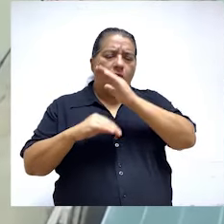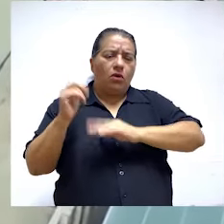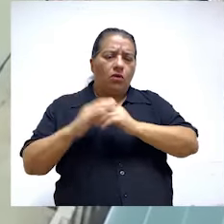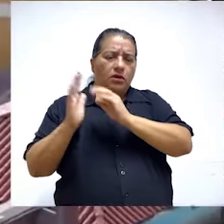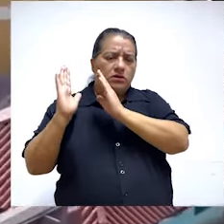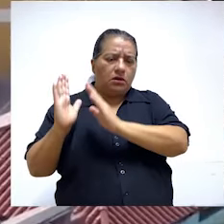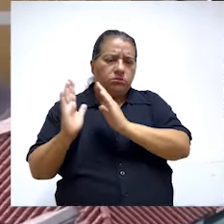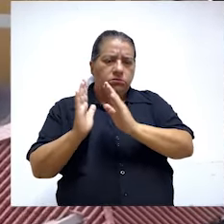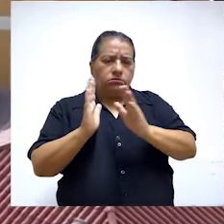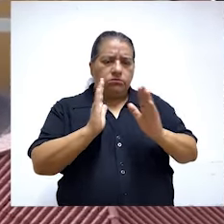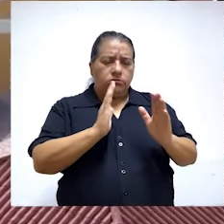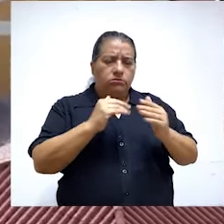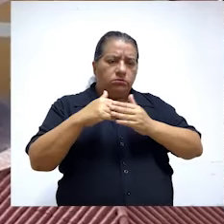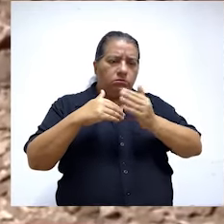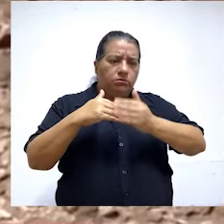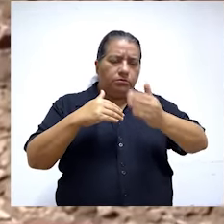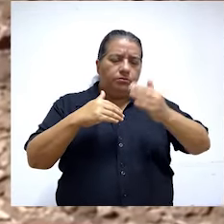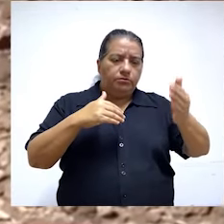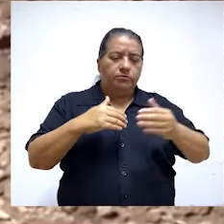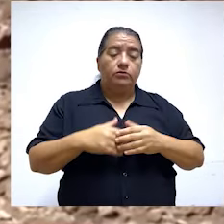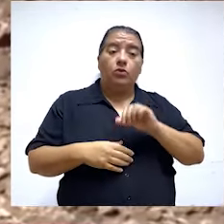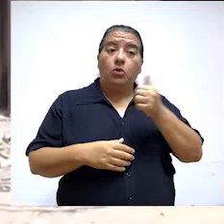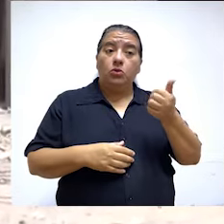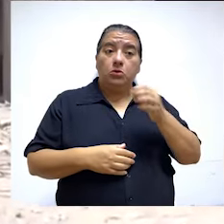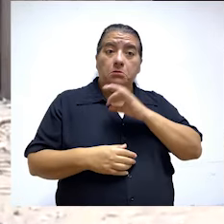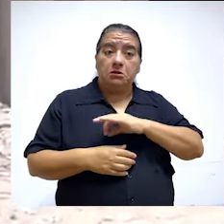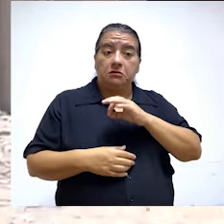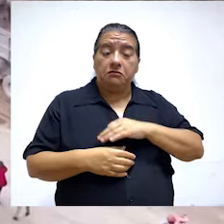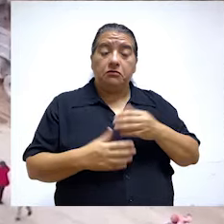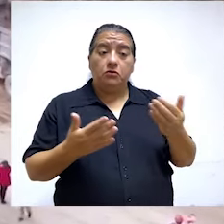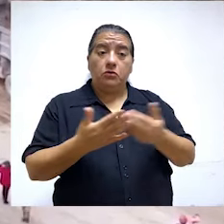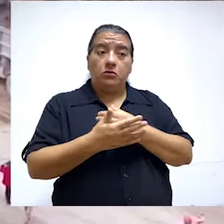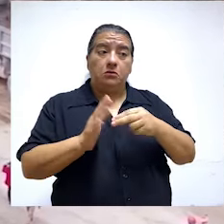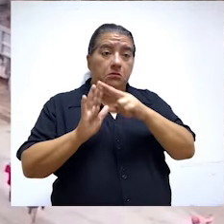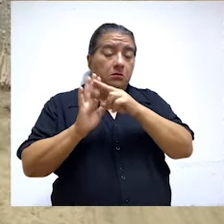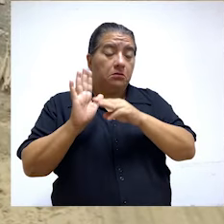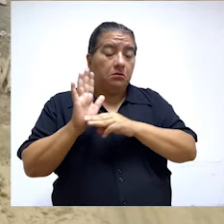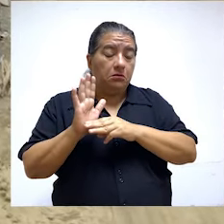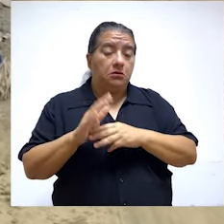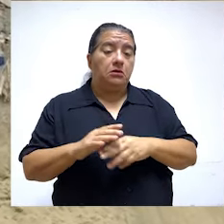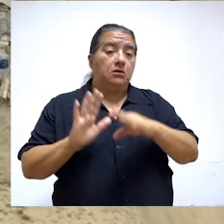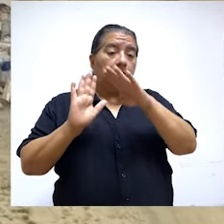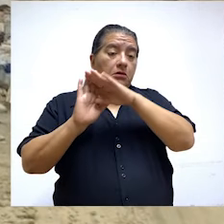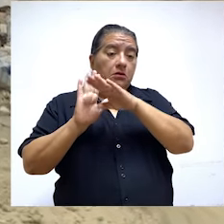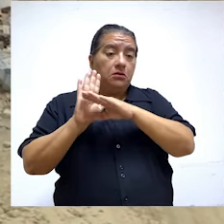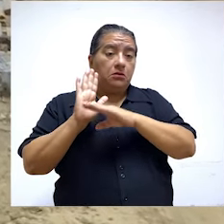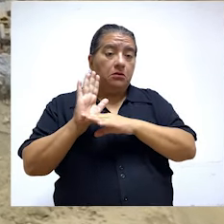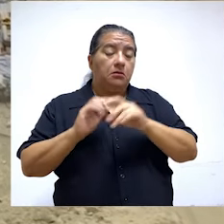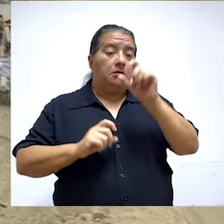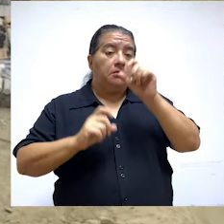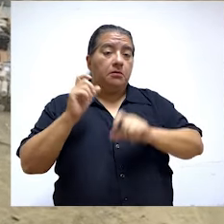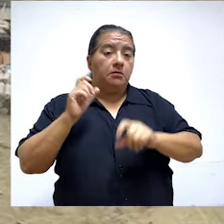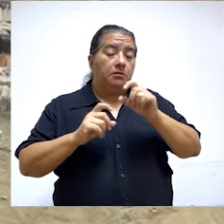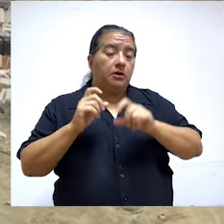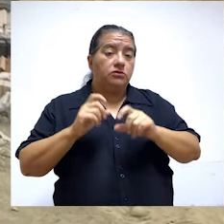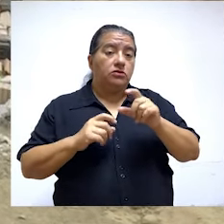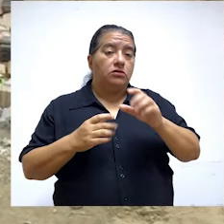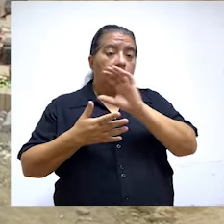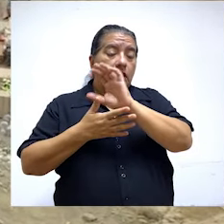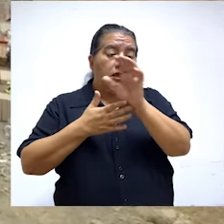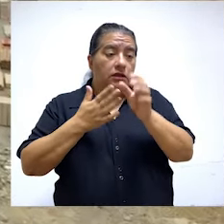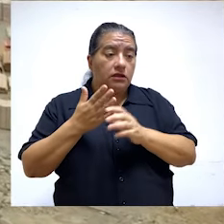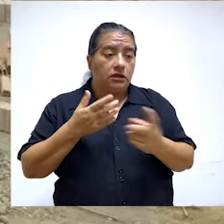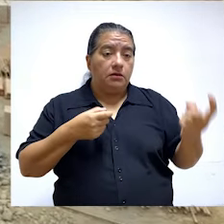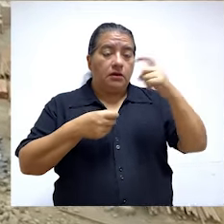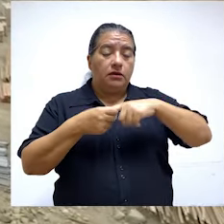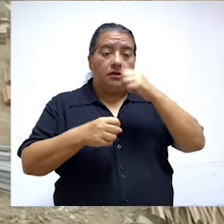de la obra, entre otros. Otros beneficios del nuevo marco normativo están relacionados con los requisitos para el perfil del personal clave, que